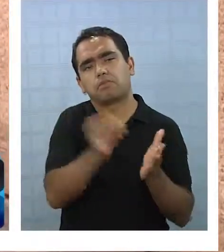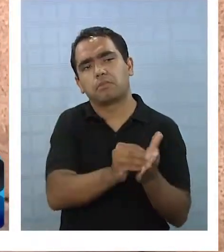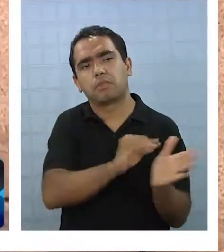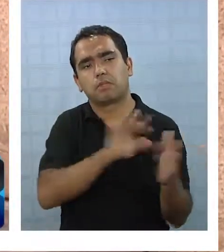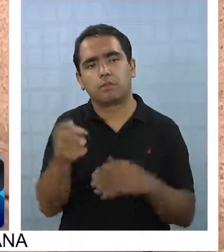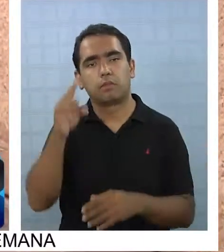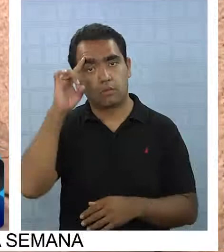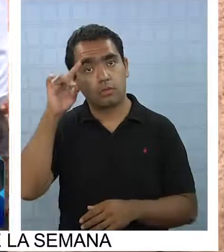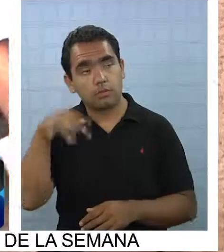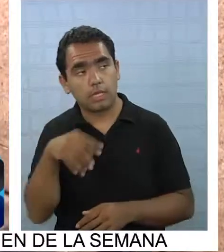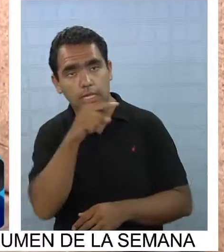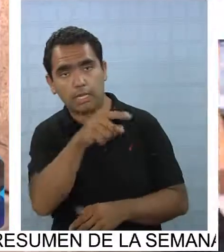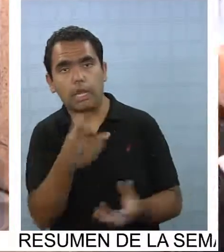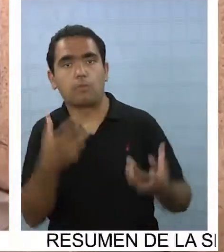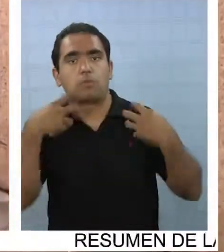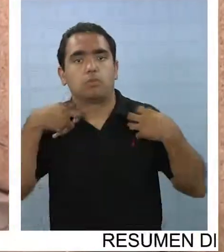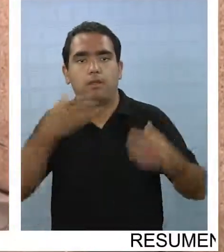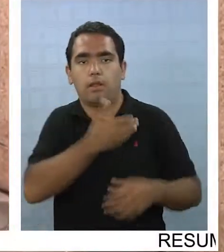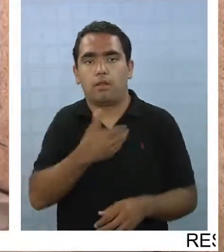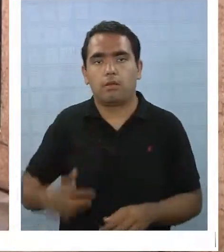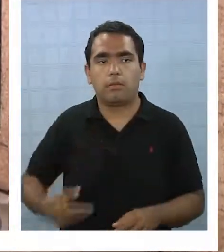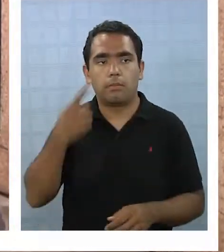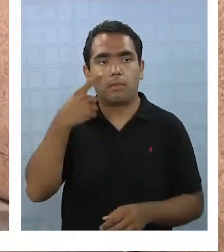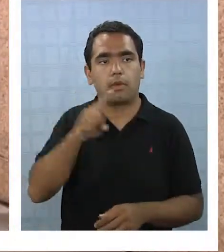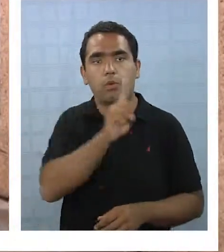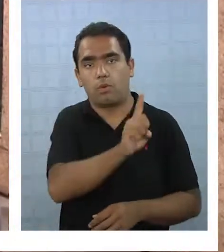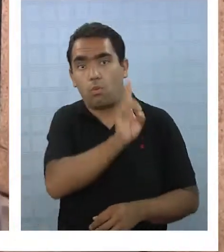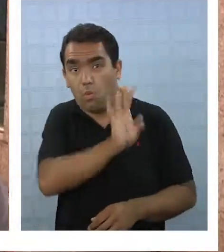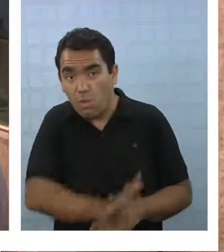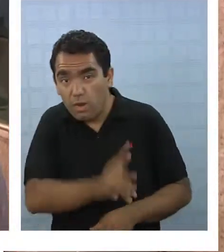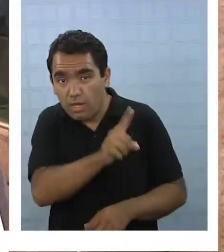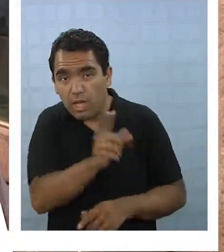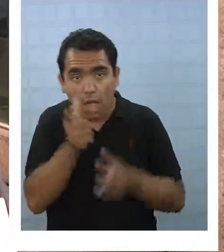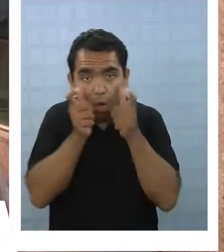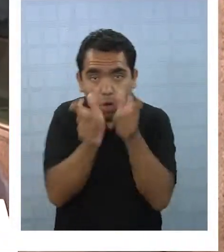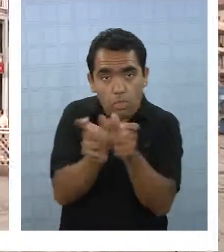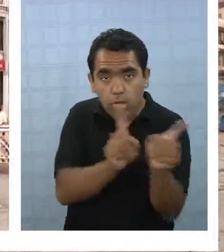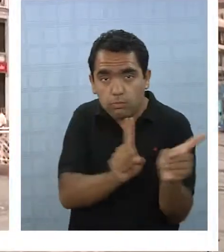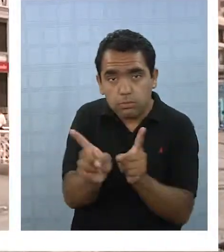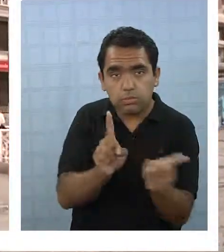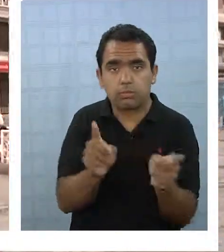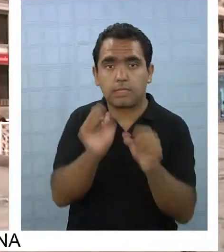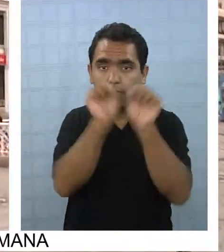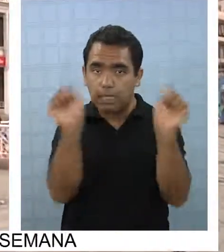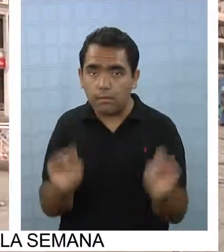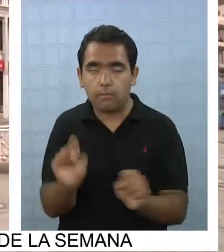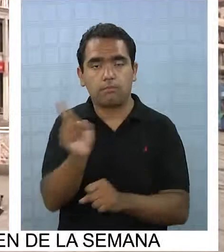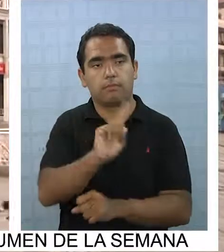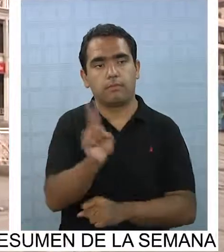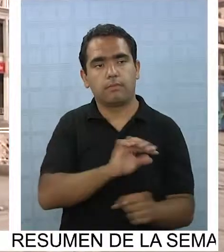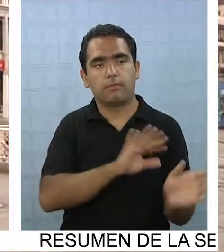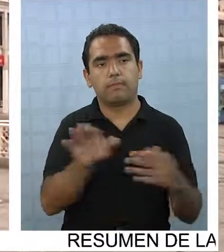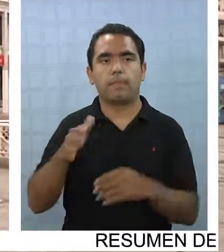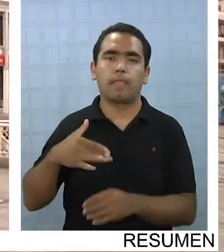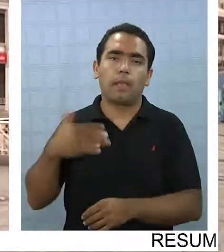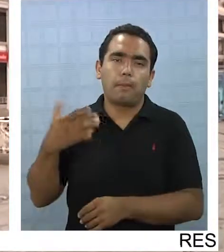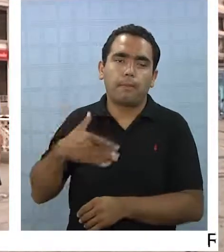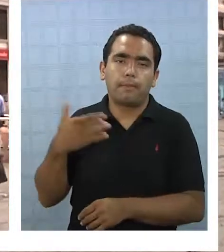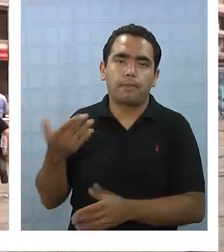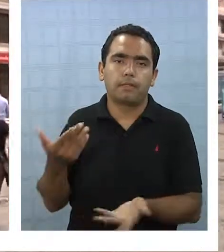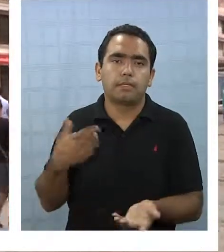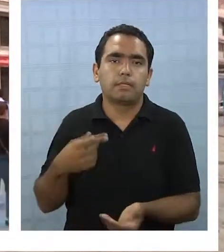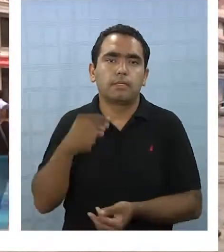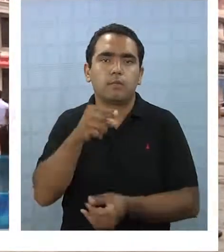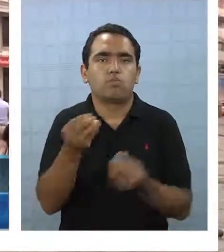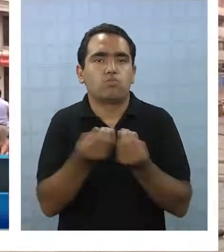del gobierno, pero ella no es la única que maneja todo el sistema. Lamentablemente, tenemos mucha gente en